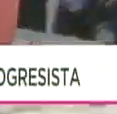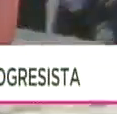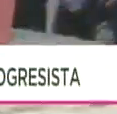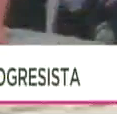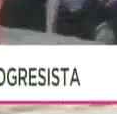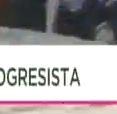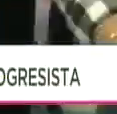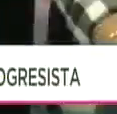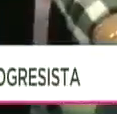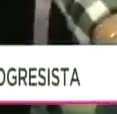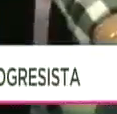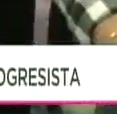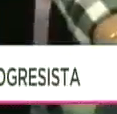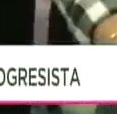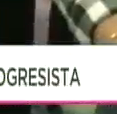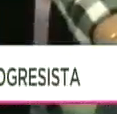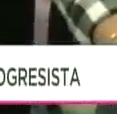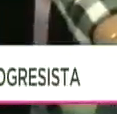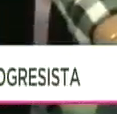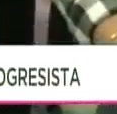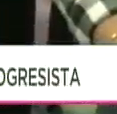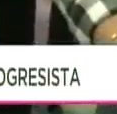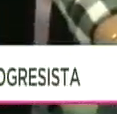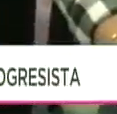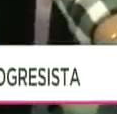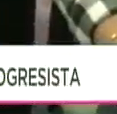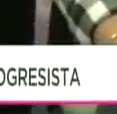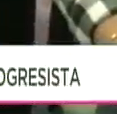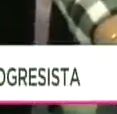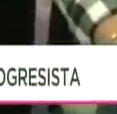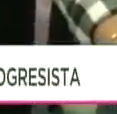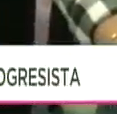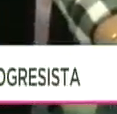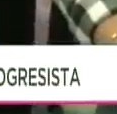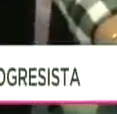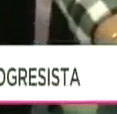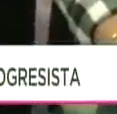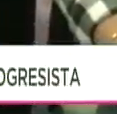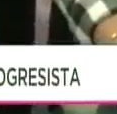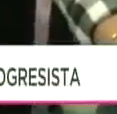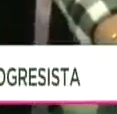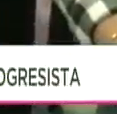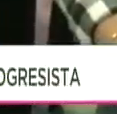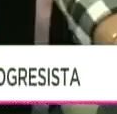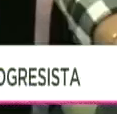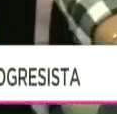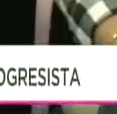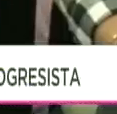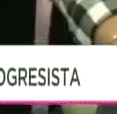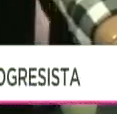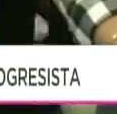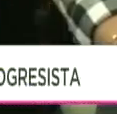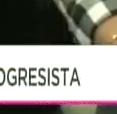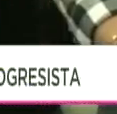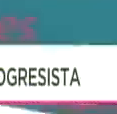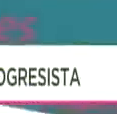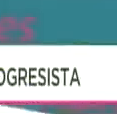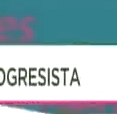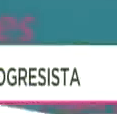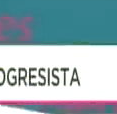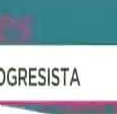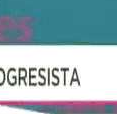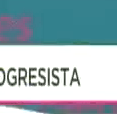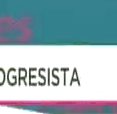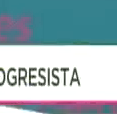venezolanas a presentar lo que es Venezuela, lo que es nuestra cultura y nuestra identidad en otros escenarios. Cultura,